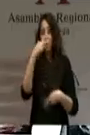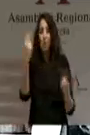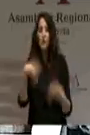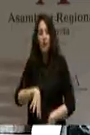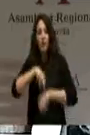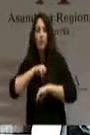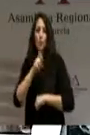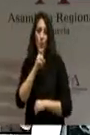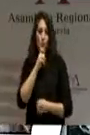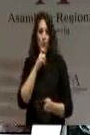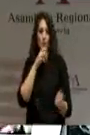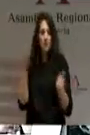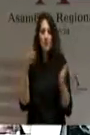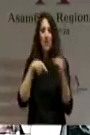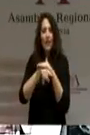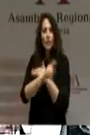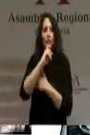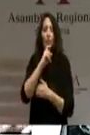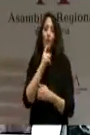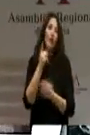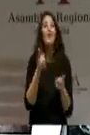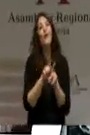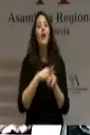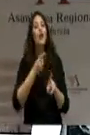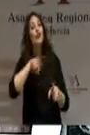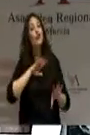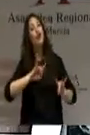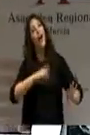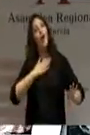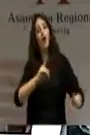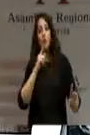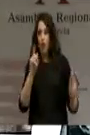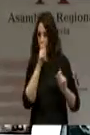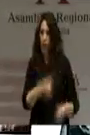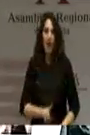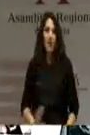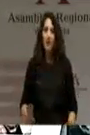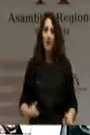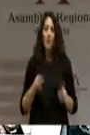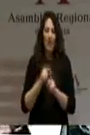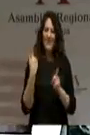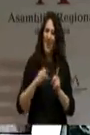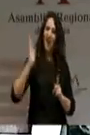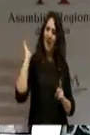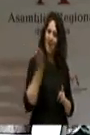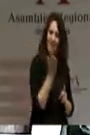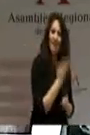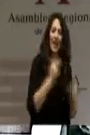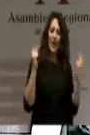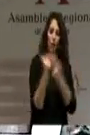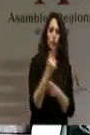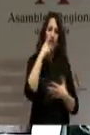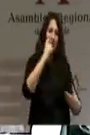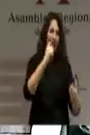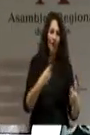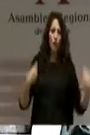No vale con decir no queremos tocar. Ya se han visto mermados y afectados por recortes y ajustes. En sanidad, con